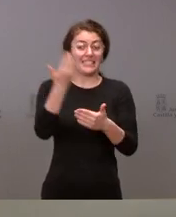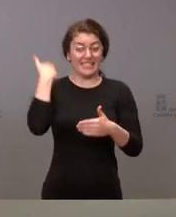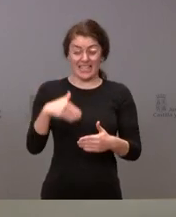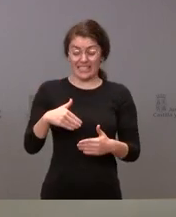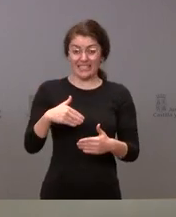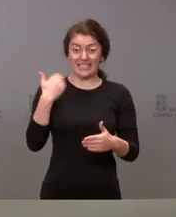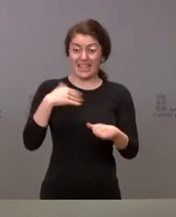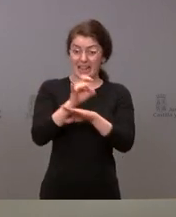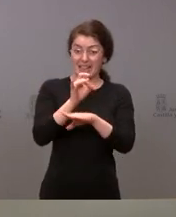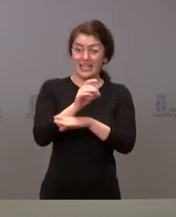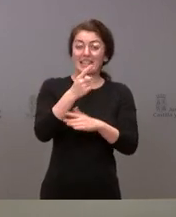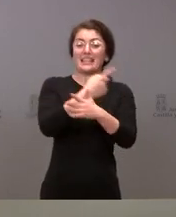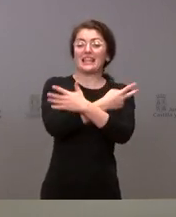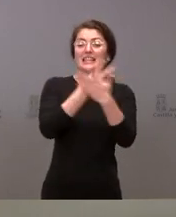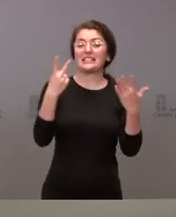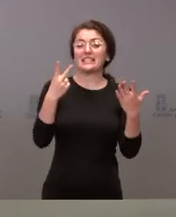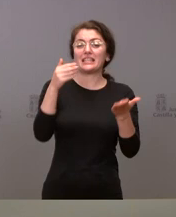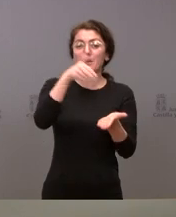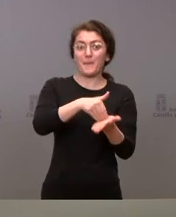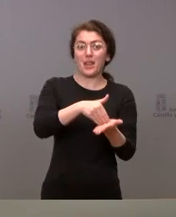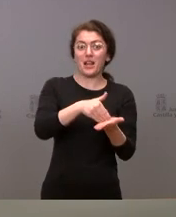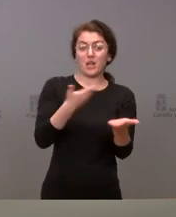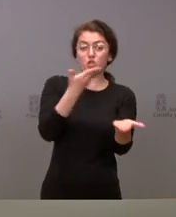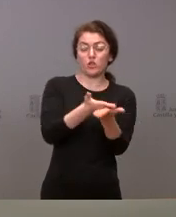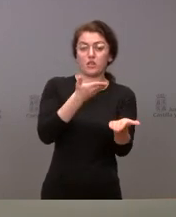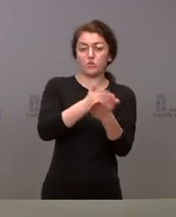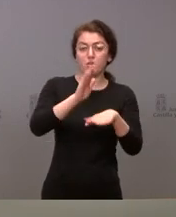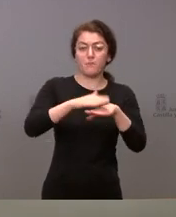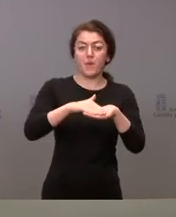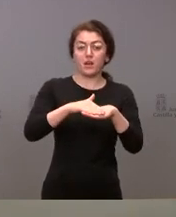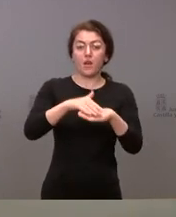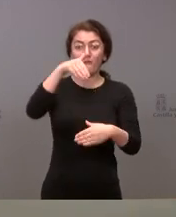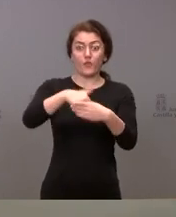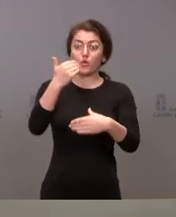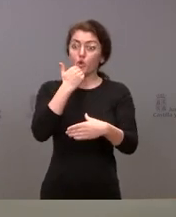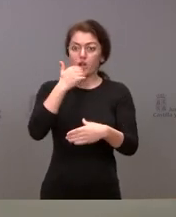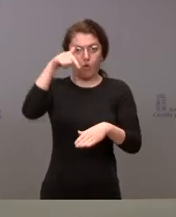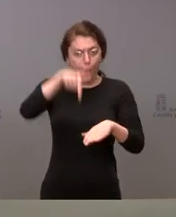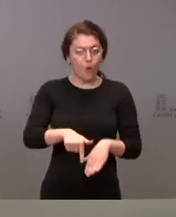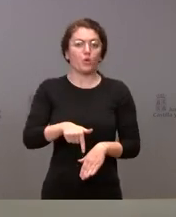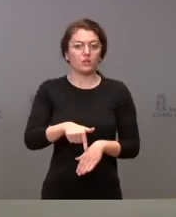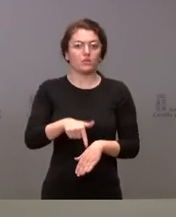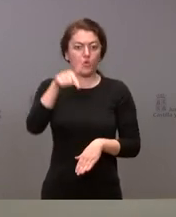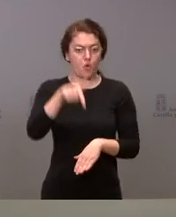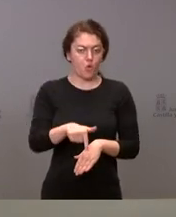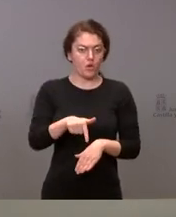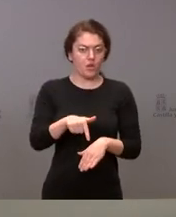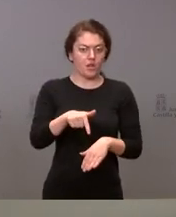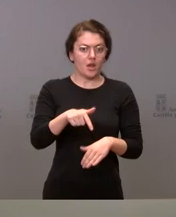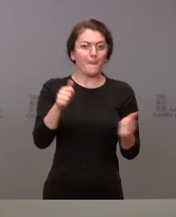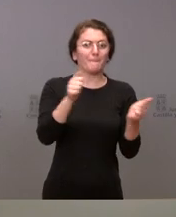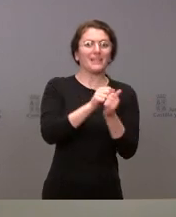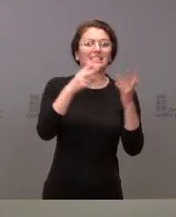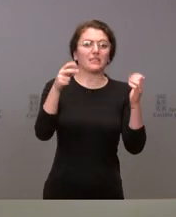hay más de 17.000 solicitudes de voto por correo a fecha de hoy, a fecha de 27